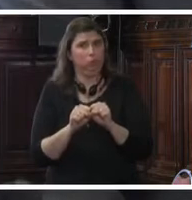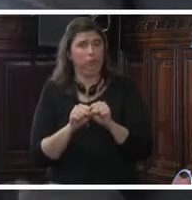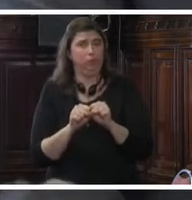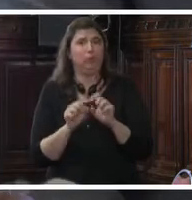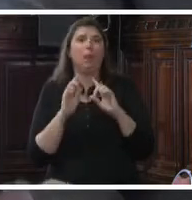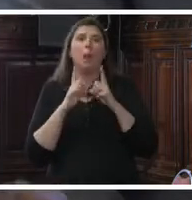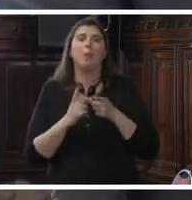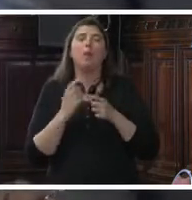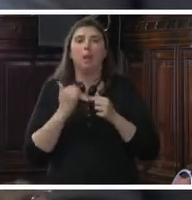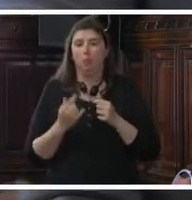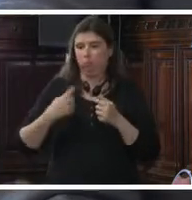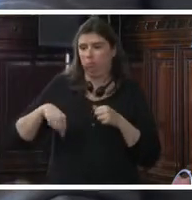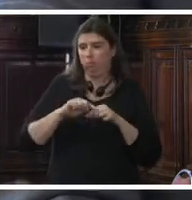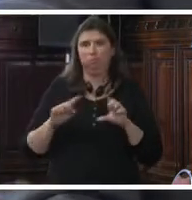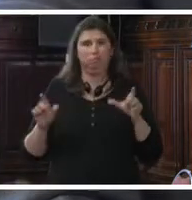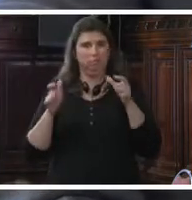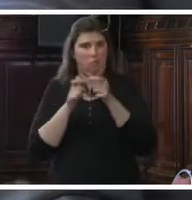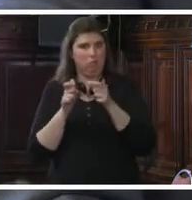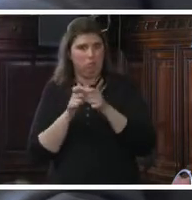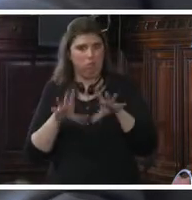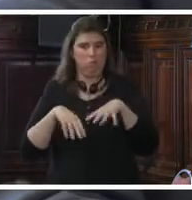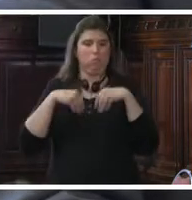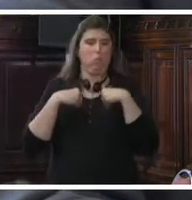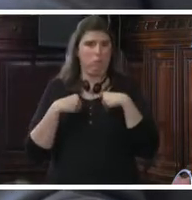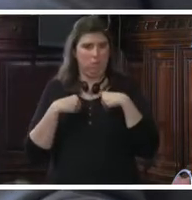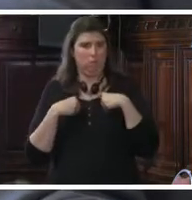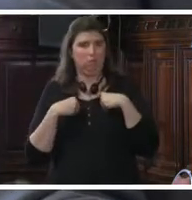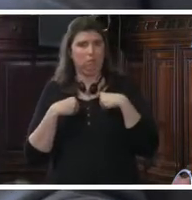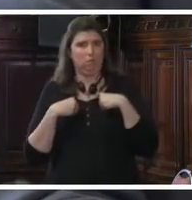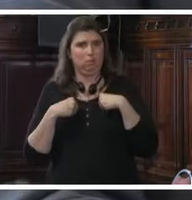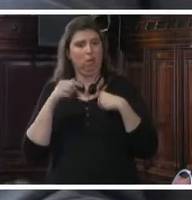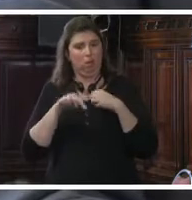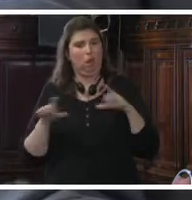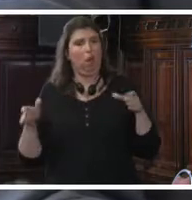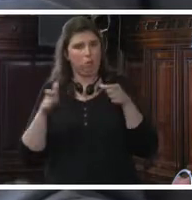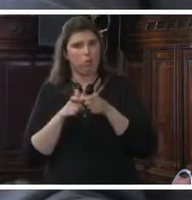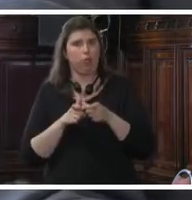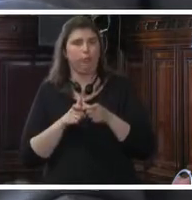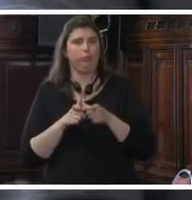nosotros que asumir desde la comisión.